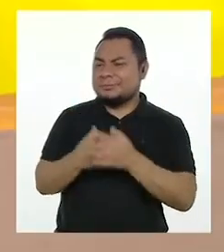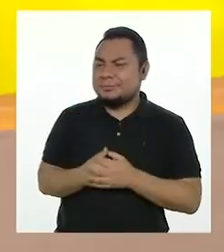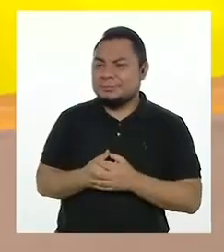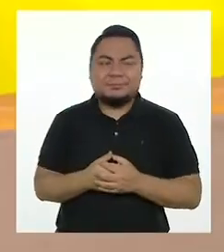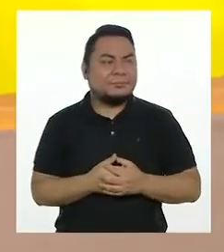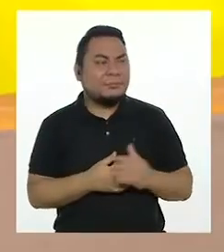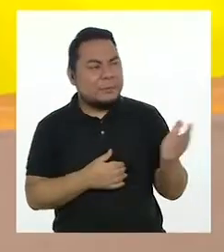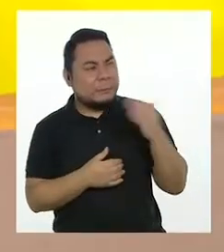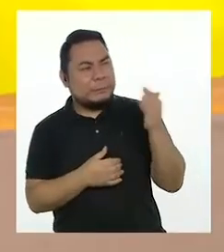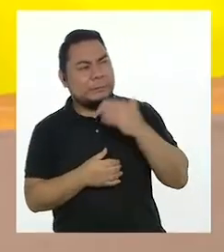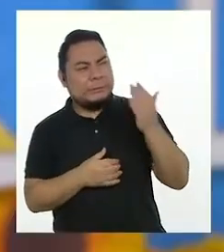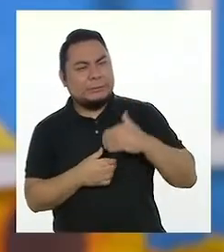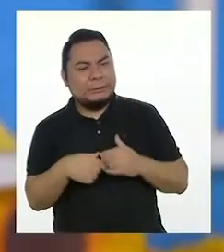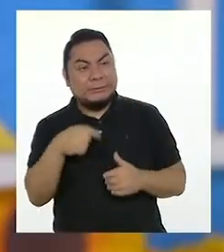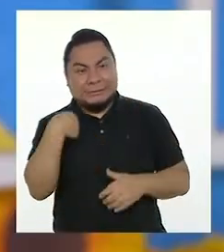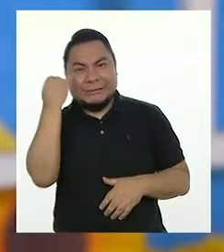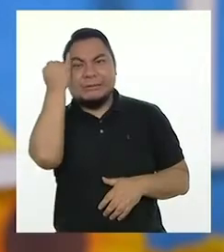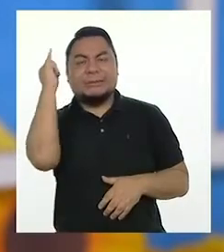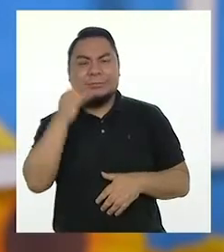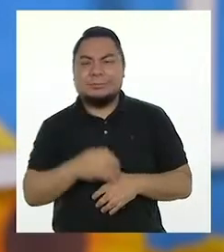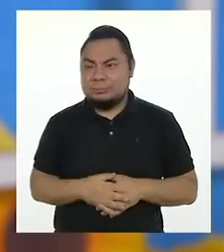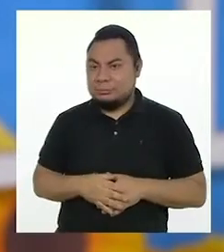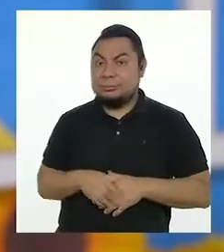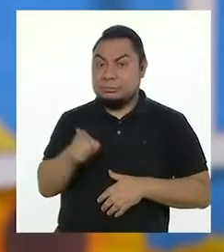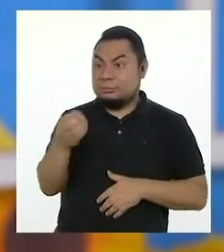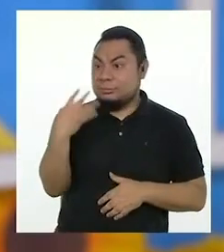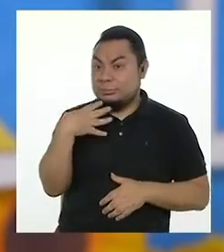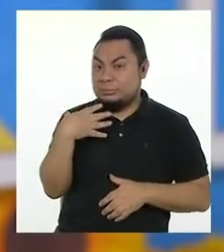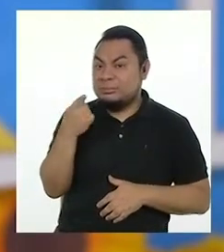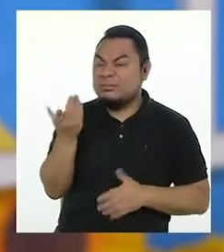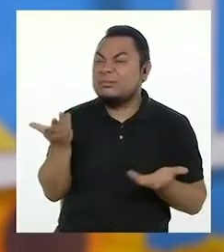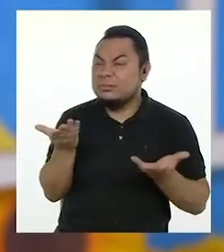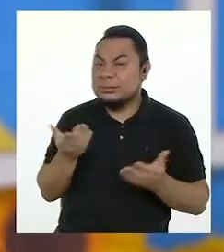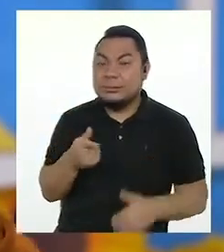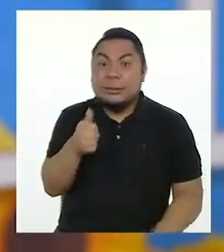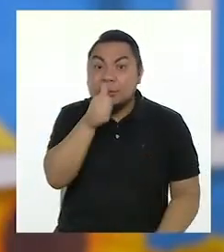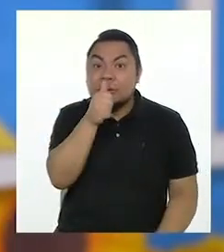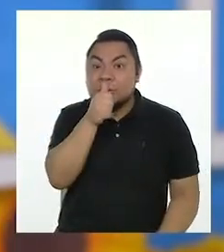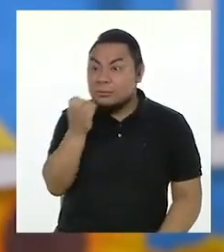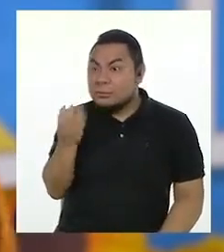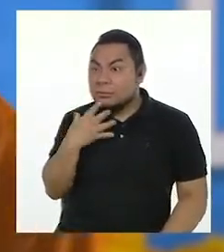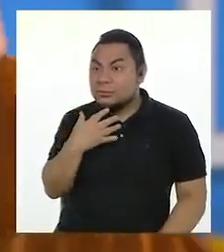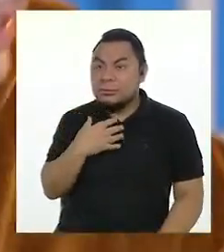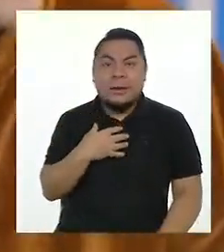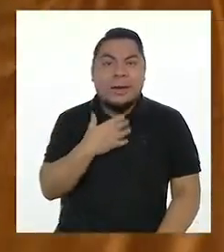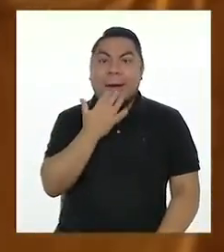Ven, acércate. Tengo una idea. ¿Qué? ¿Me quieres decir algo? ¿Será un secreto?